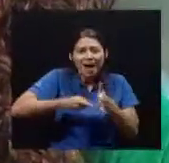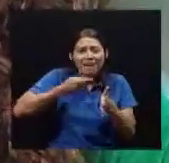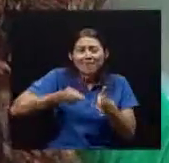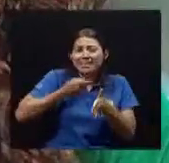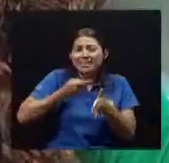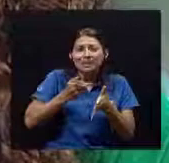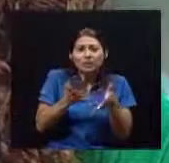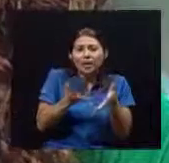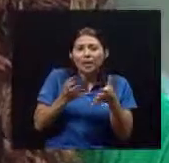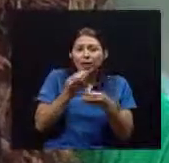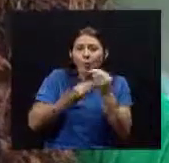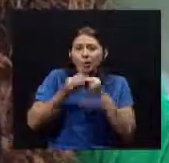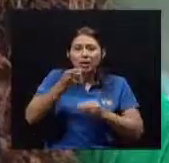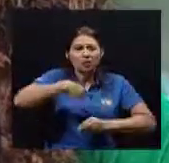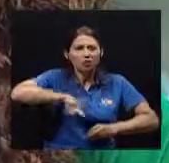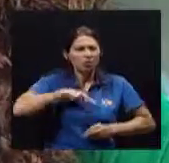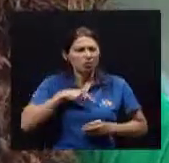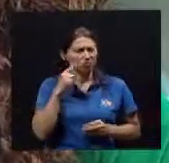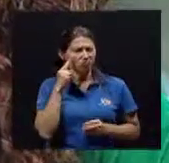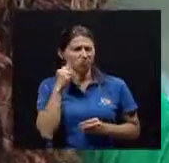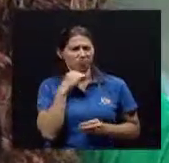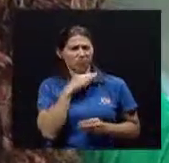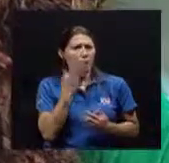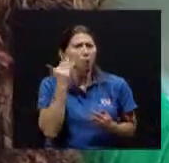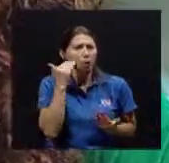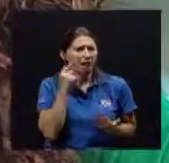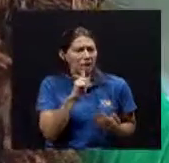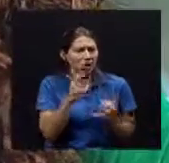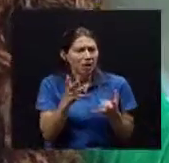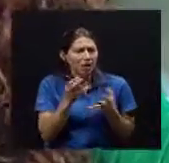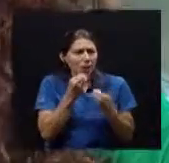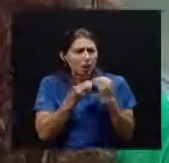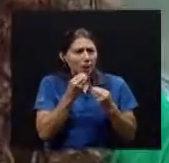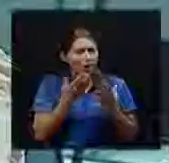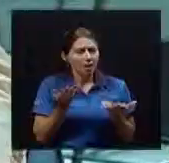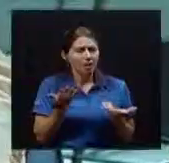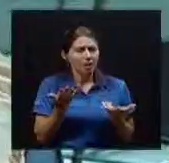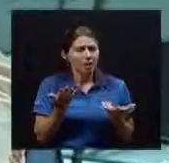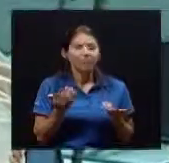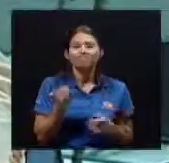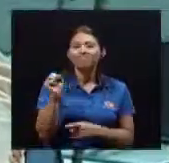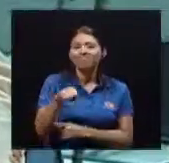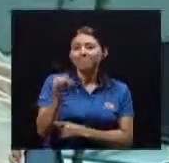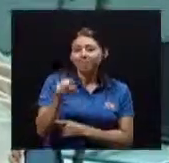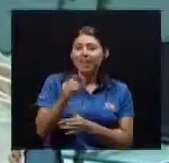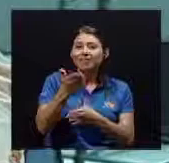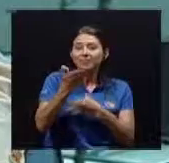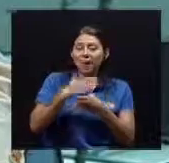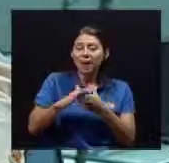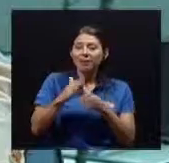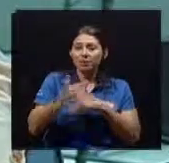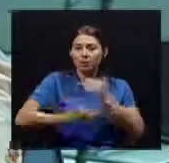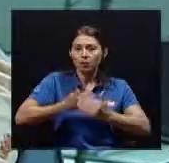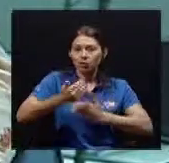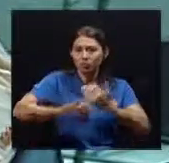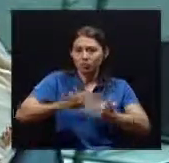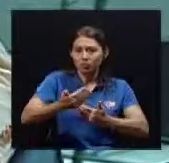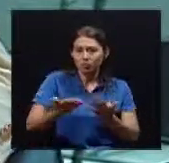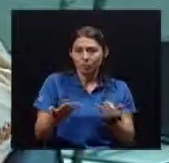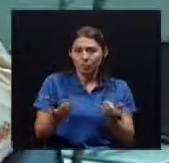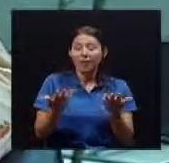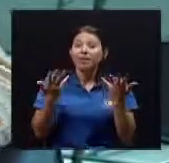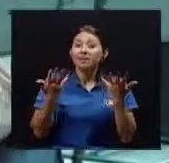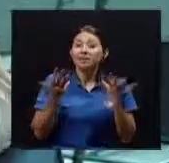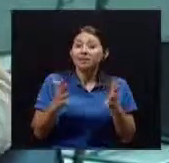quiere comer A veces Y no sabemos Por qué Eso es importante Me parece pues Que es parte Del proceso Ahora